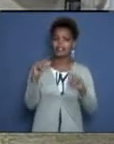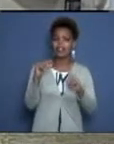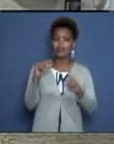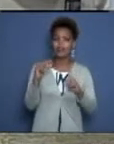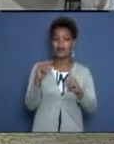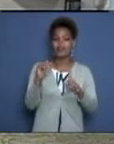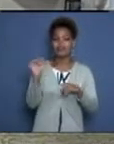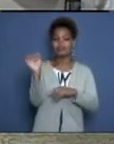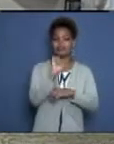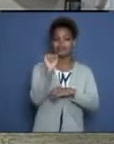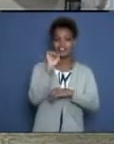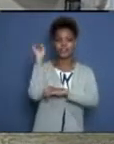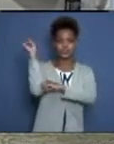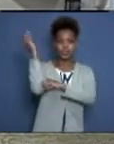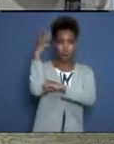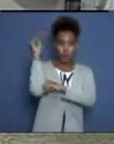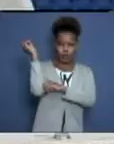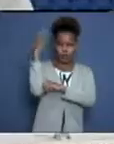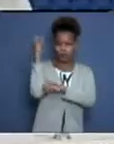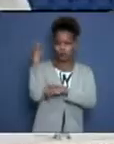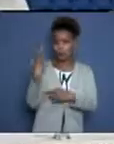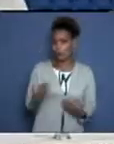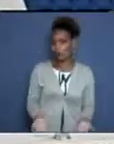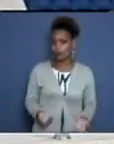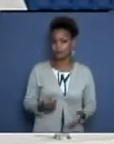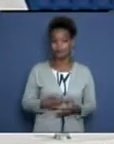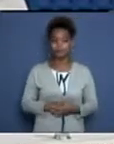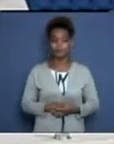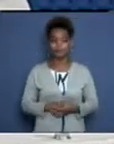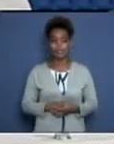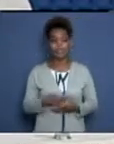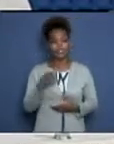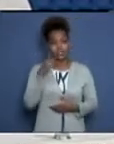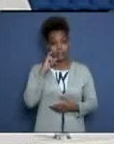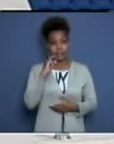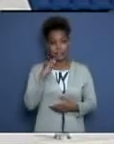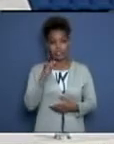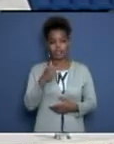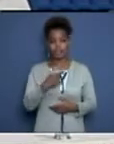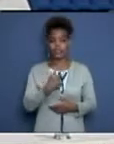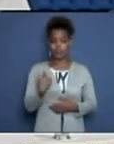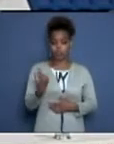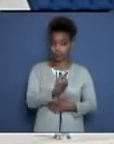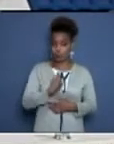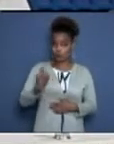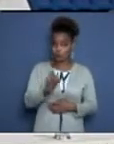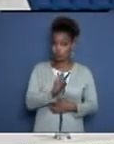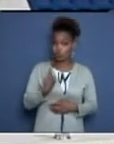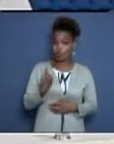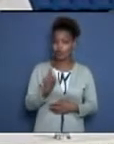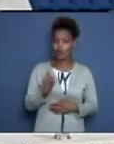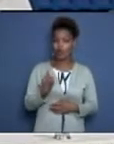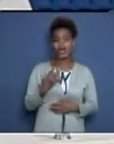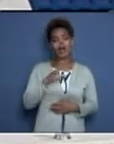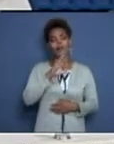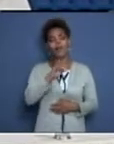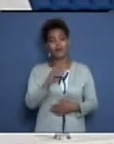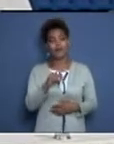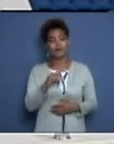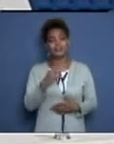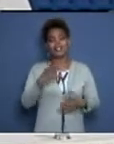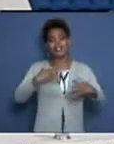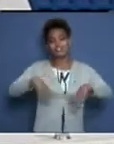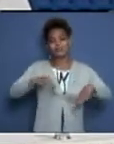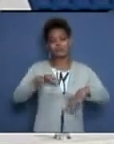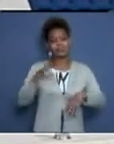Háblenos un poco, ¿cómo se está actuando en estos momentos? Bueno, sí, Raúl. Nosotros por acá, como bien decimos, a raíz también del bloqueo,